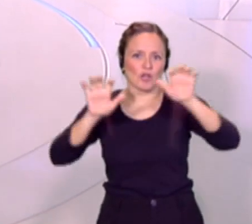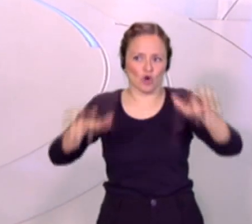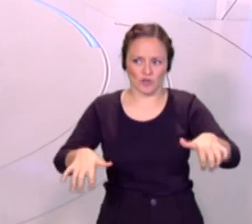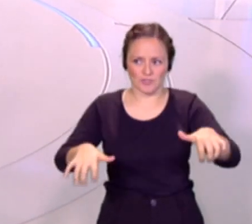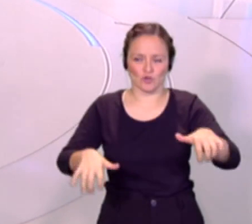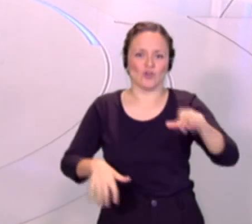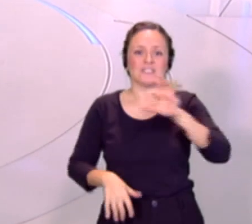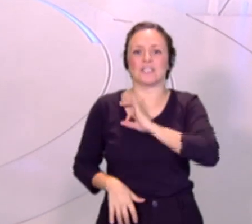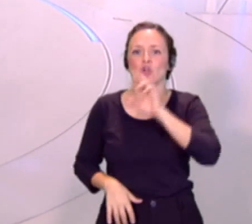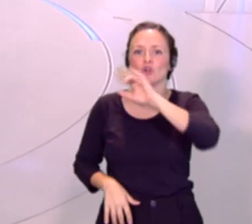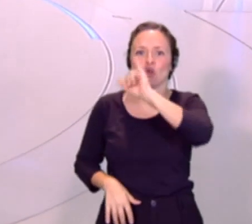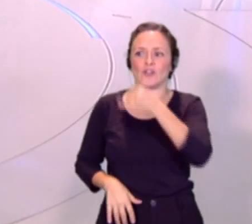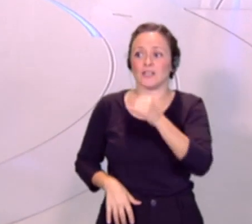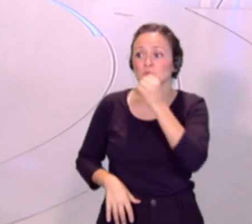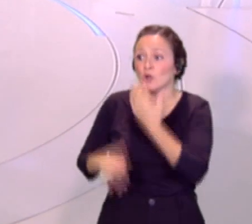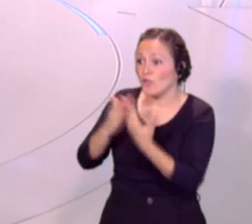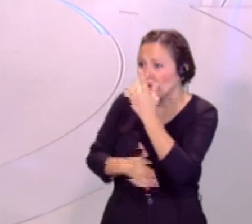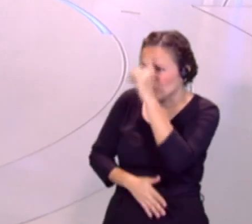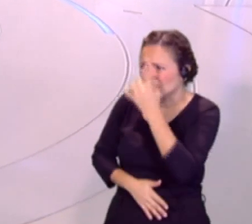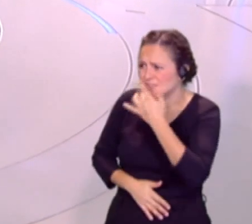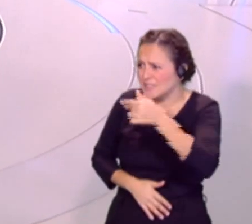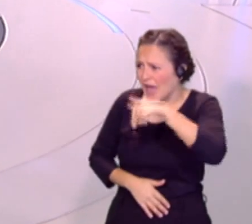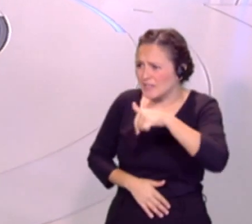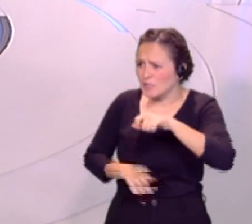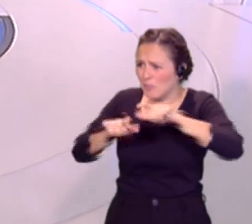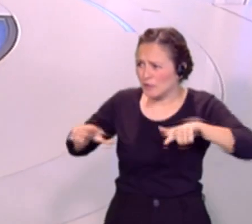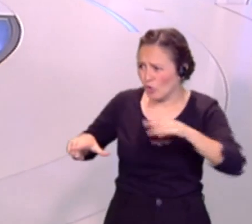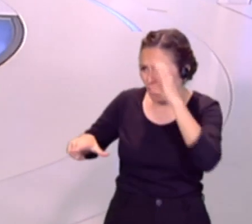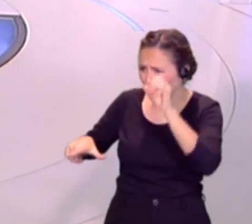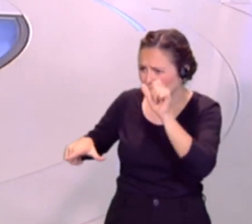Hola, ¿qué tal? Muy buenos días. No sé si podemos escucharlo aquí en plató. ¿Hola?